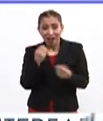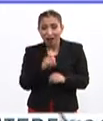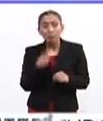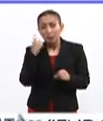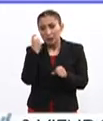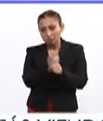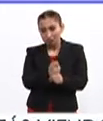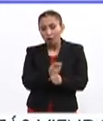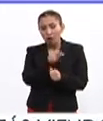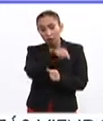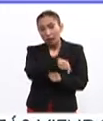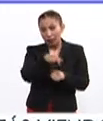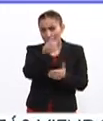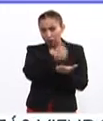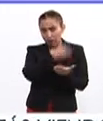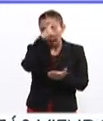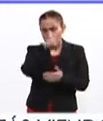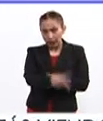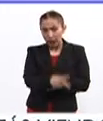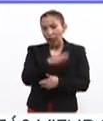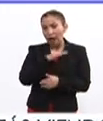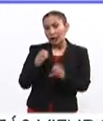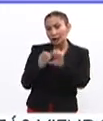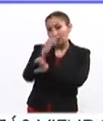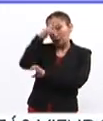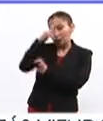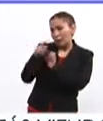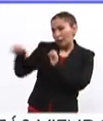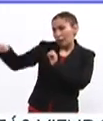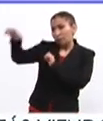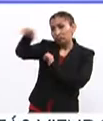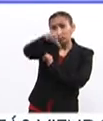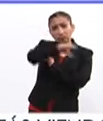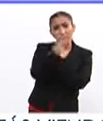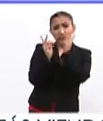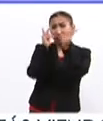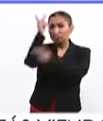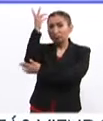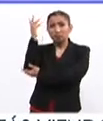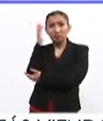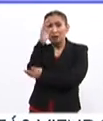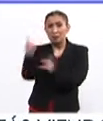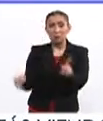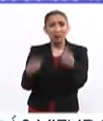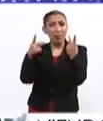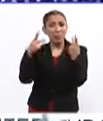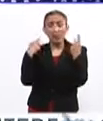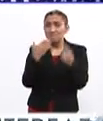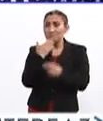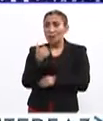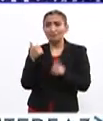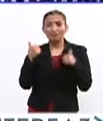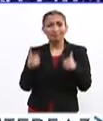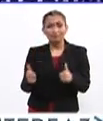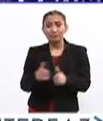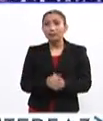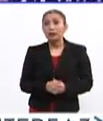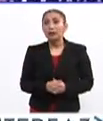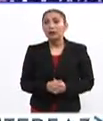lo ideal es que, por ejemplo, aquí en la Ciudad de México, está el Estado de México, hay muchas plantaciones forestales comerciales muy buenas,